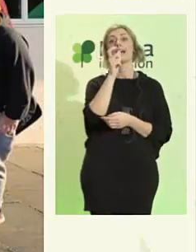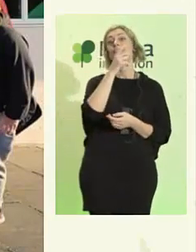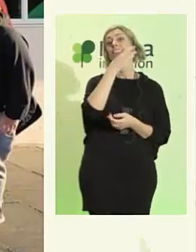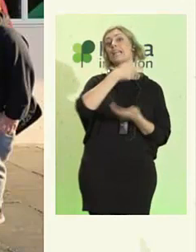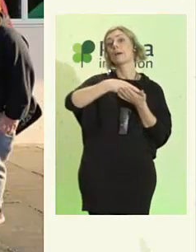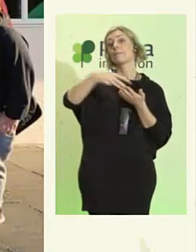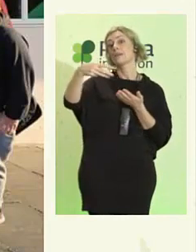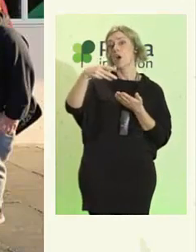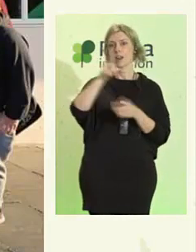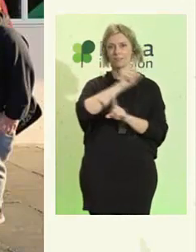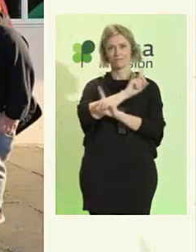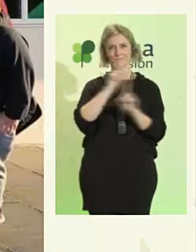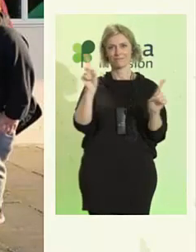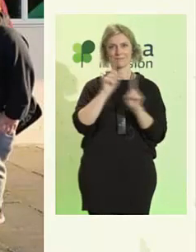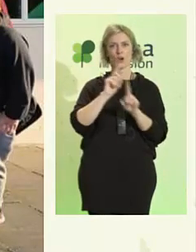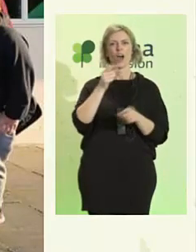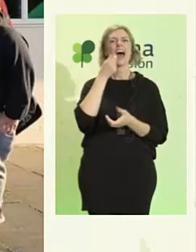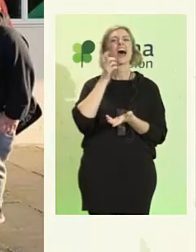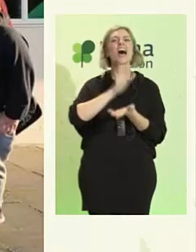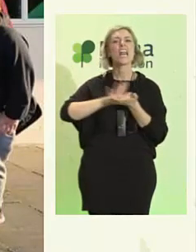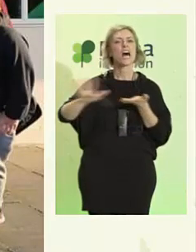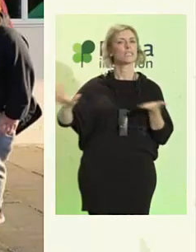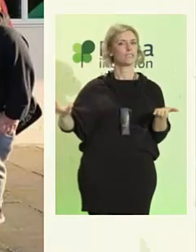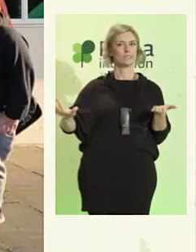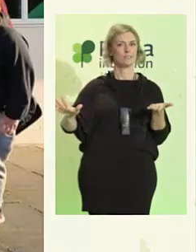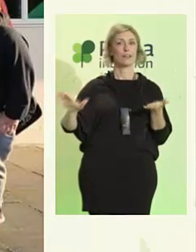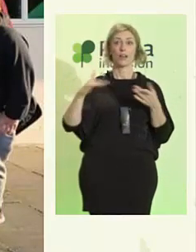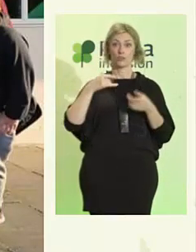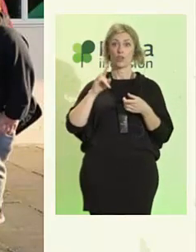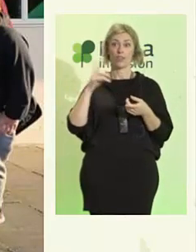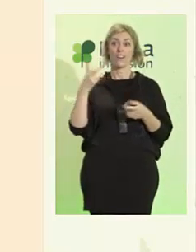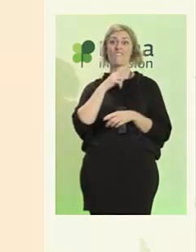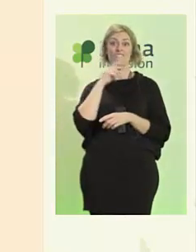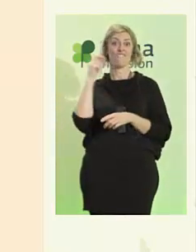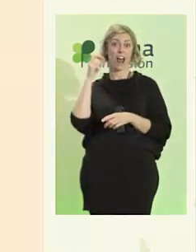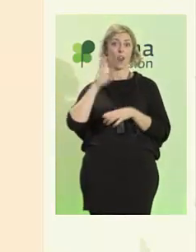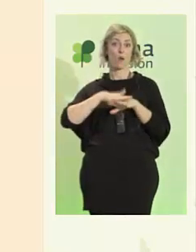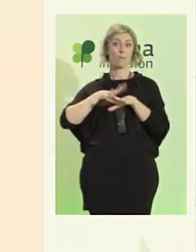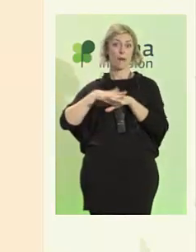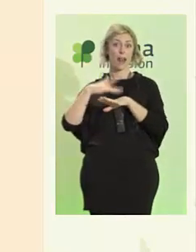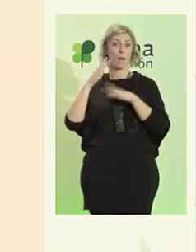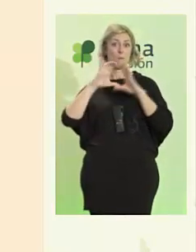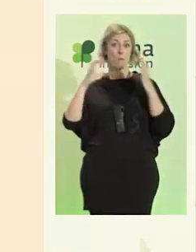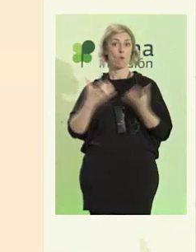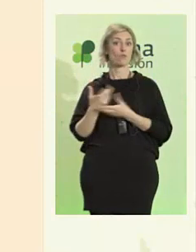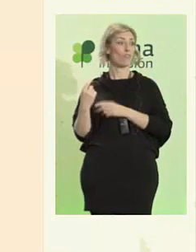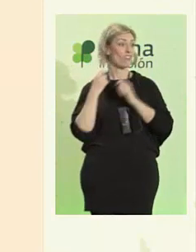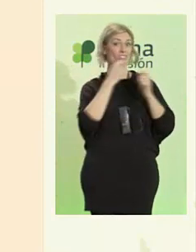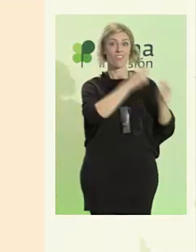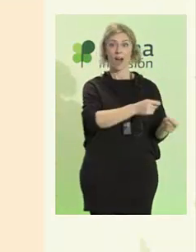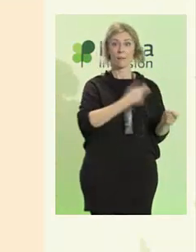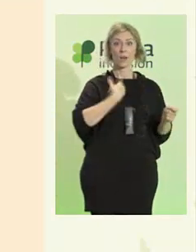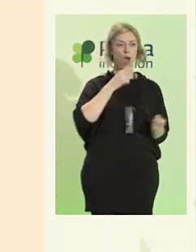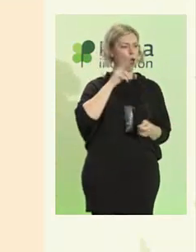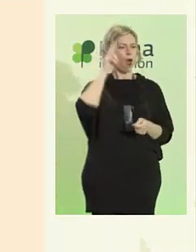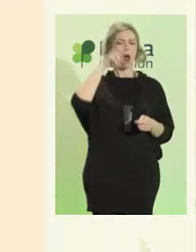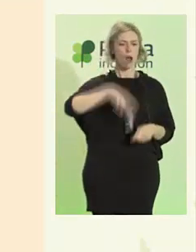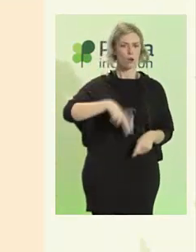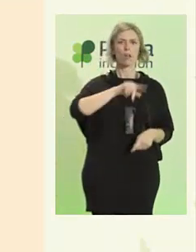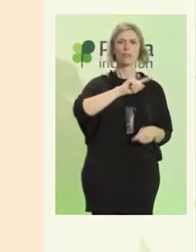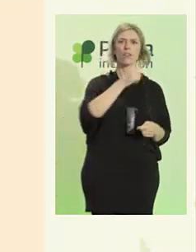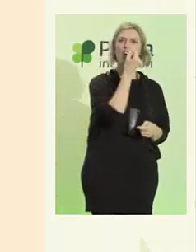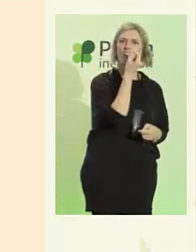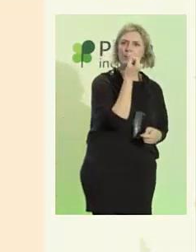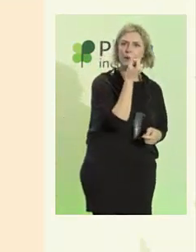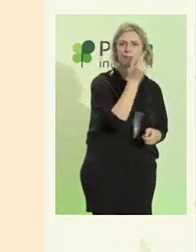se genera mucho valor añadido en todo el mundo que no se está reconociendo de manera económica. Y